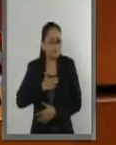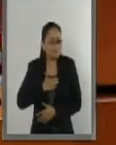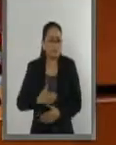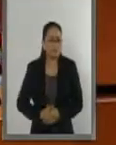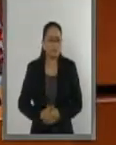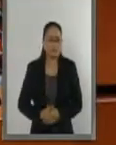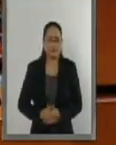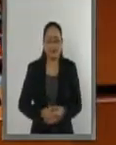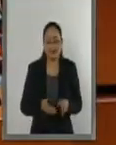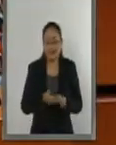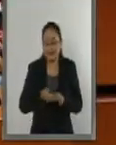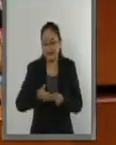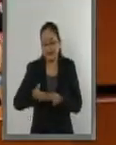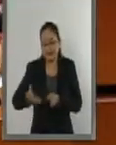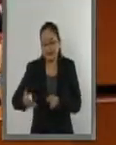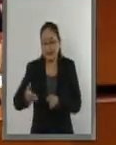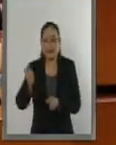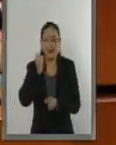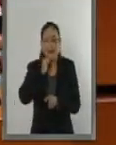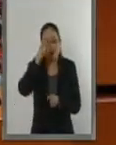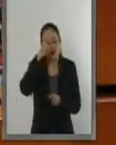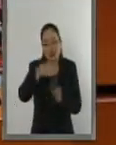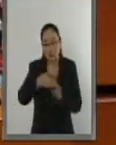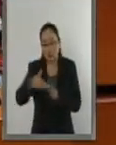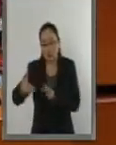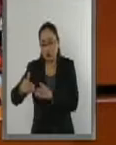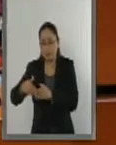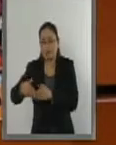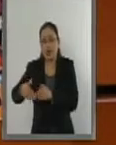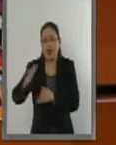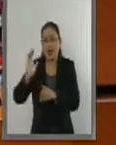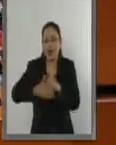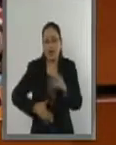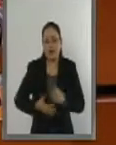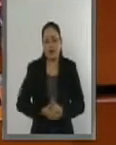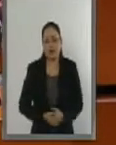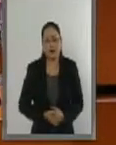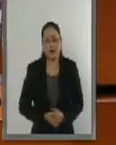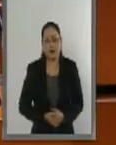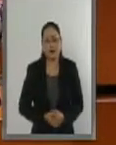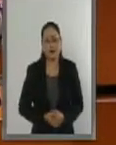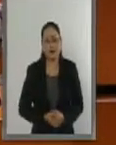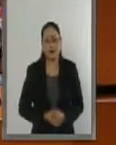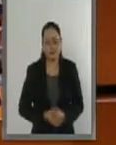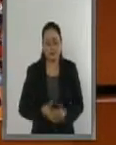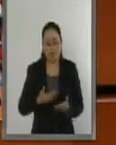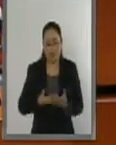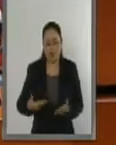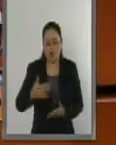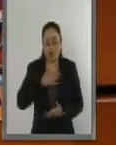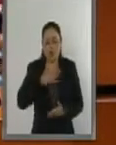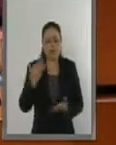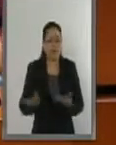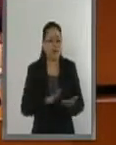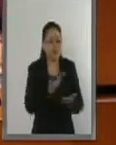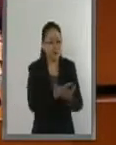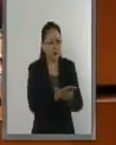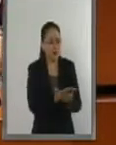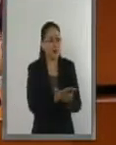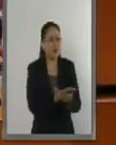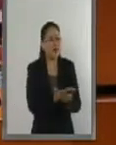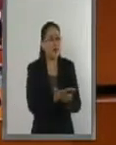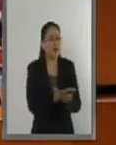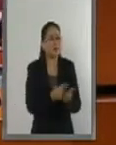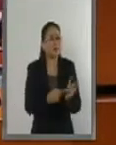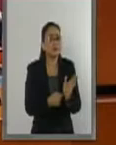último tramo del Senado de la República. Y esta propuesta que traigo es